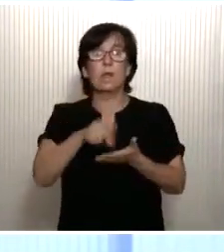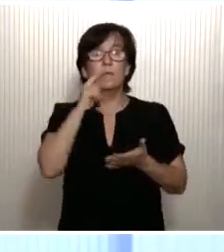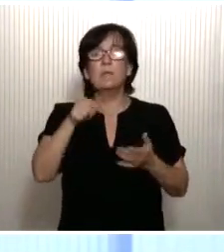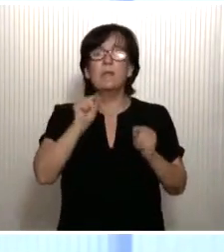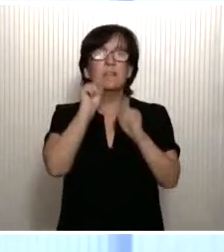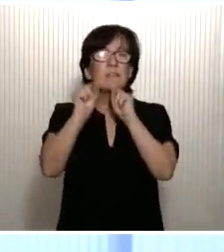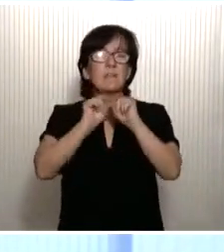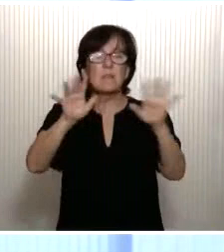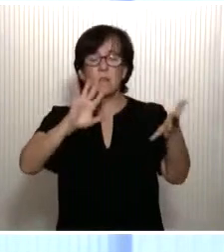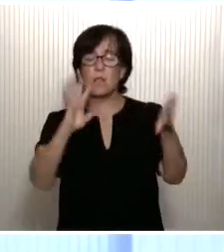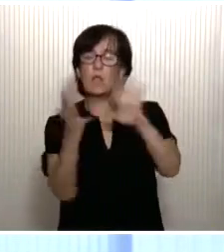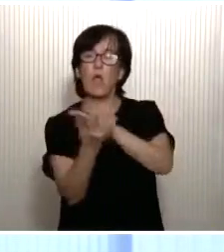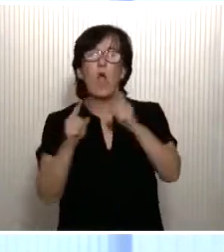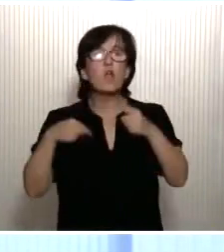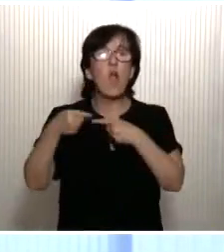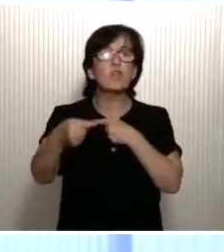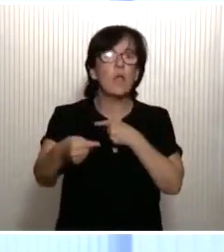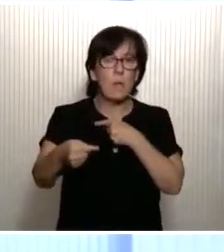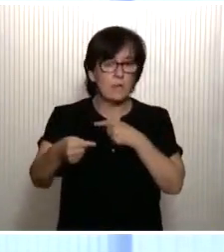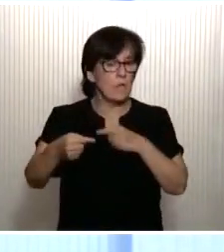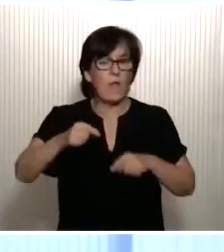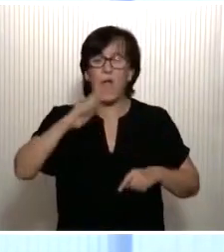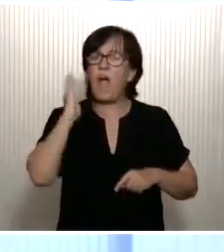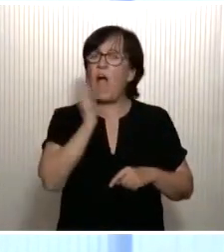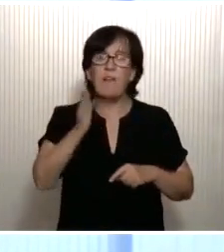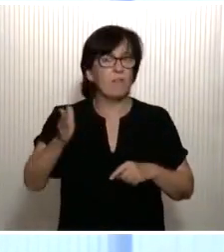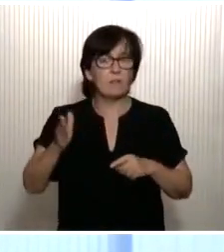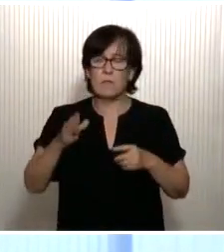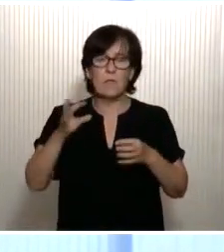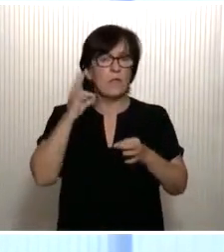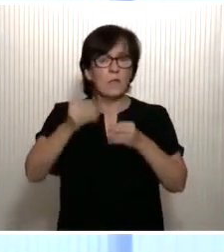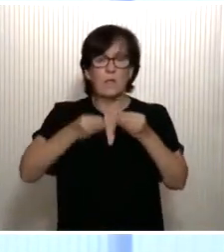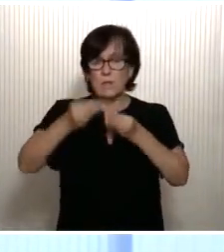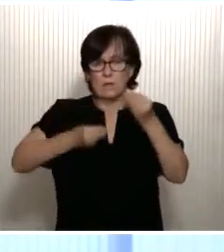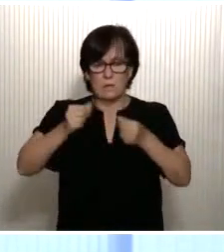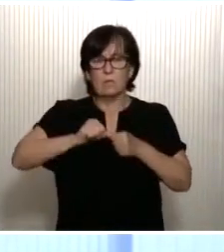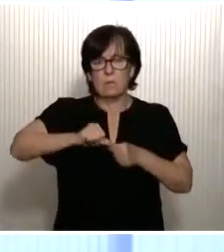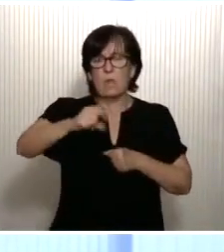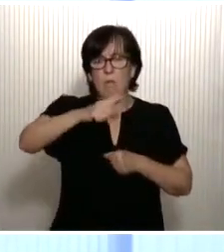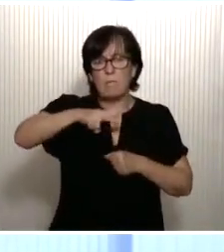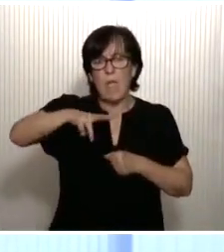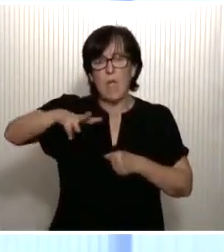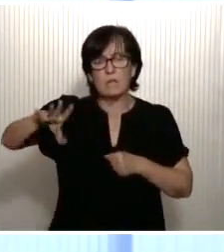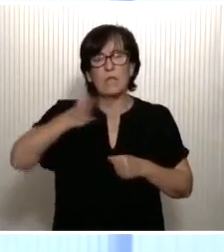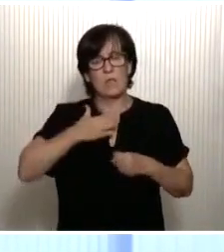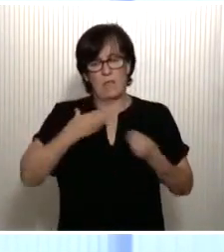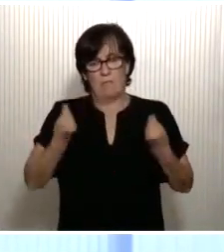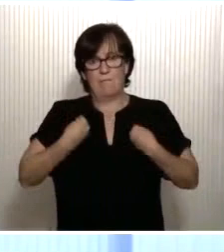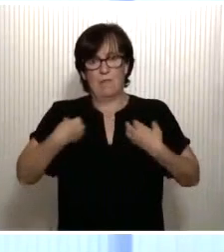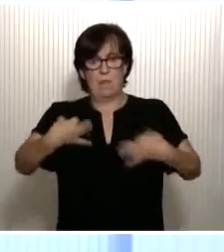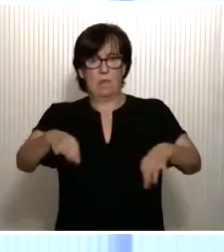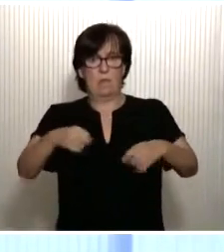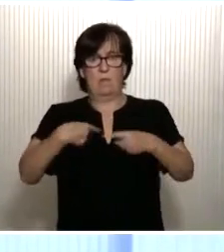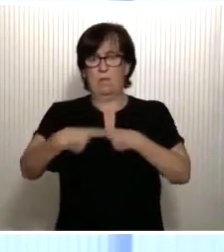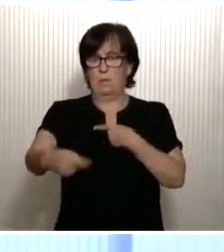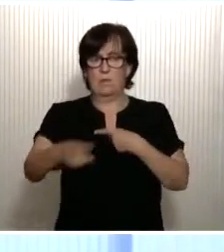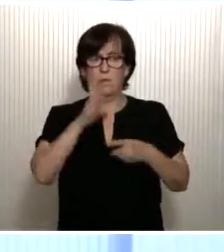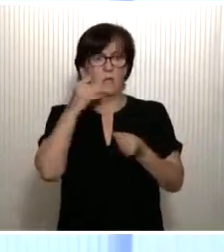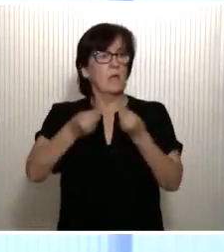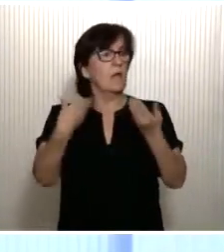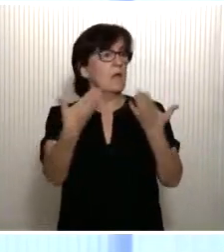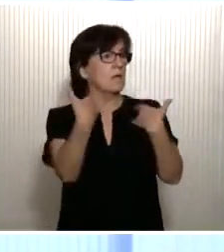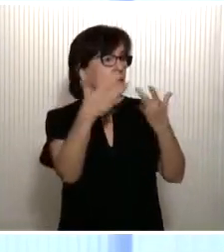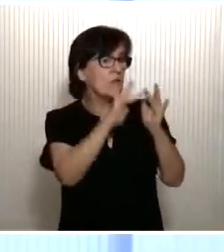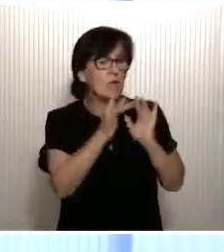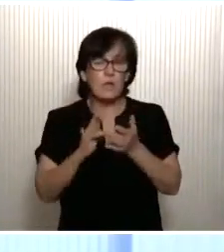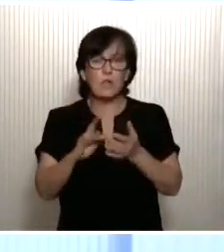de la pandemia y sus consecuencias afectan y van a seguir afectando durante los próximos meses a nuestra vida cotidiana, a nuestras relaciones sociales,